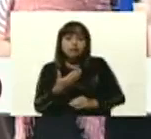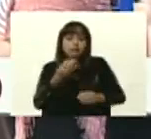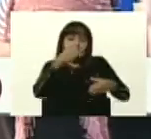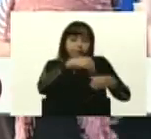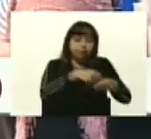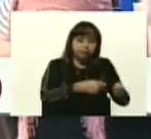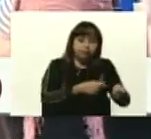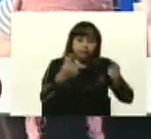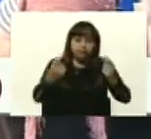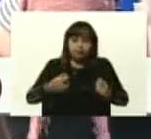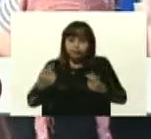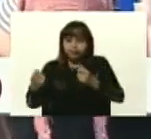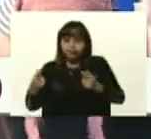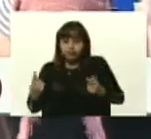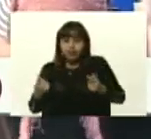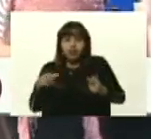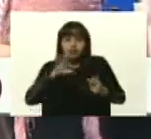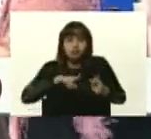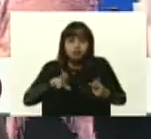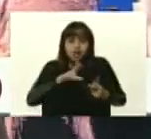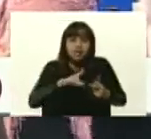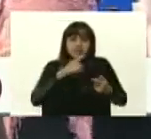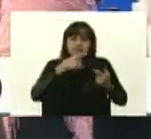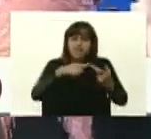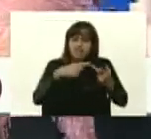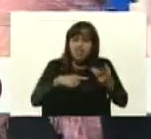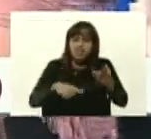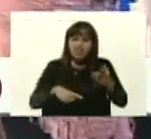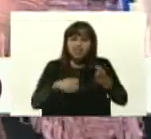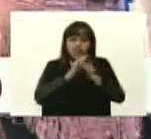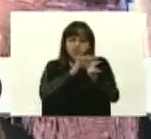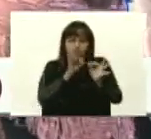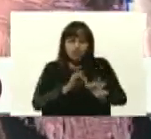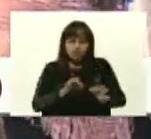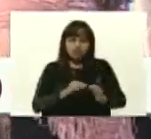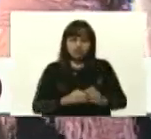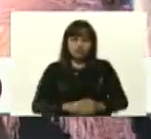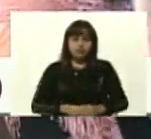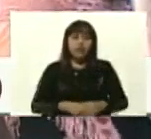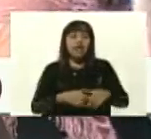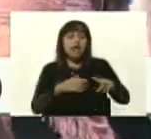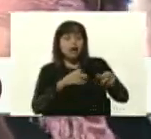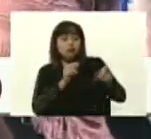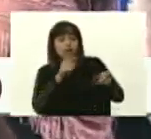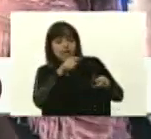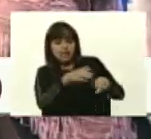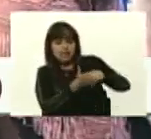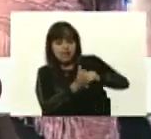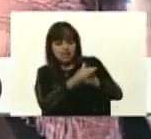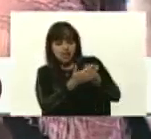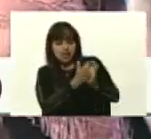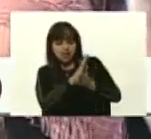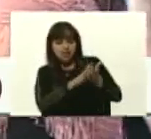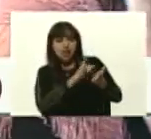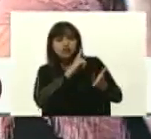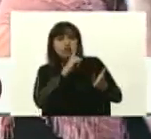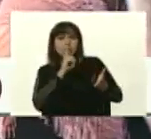en diferentes aplicaciones. Entonces, este gel, nano más,